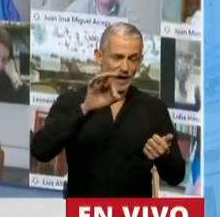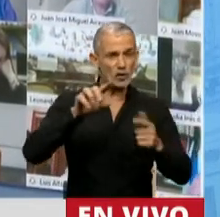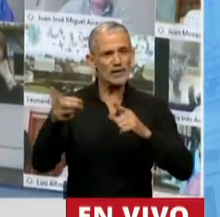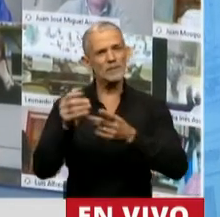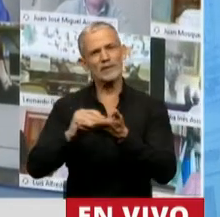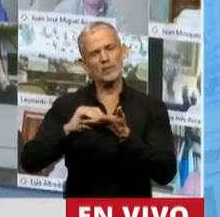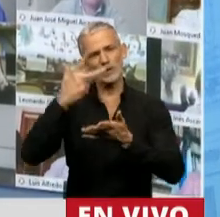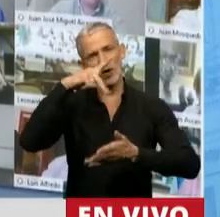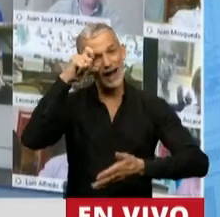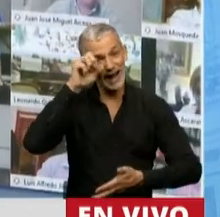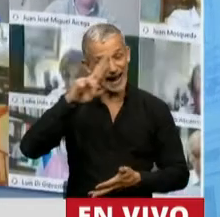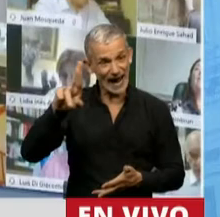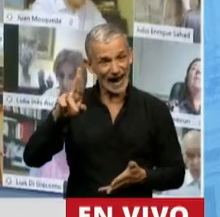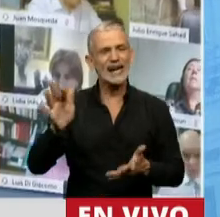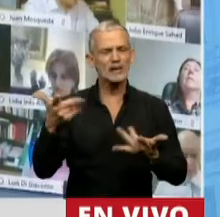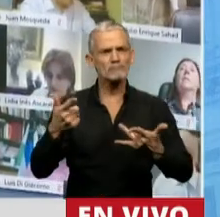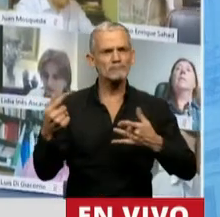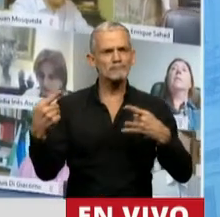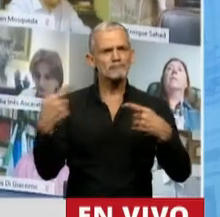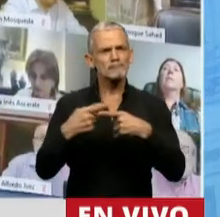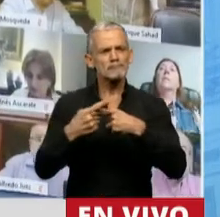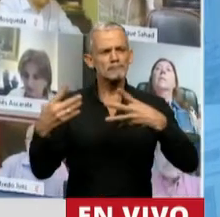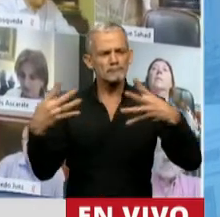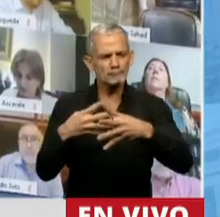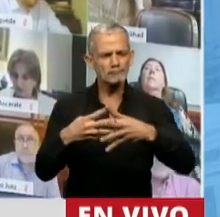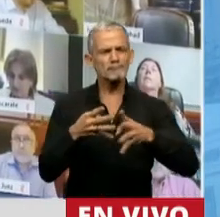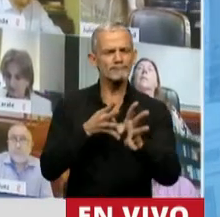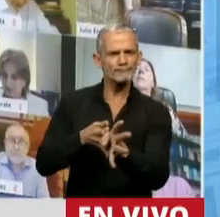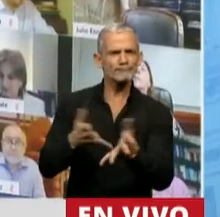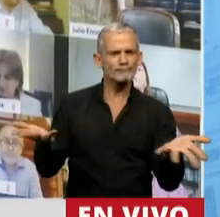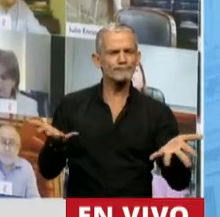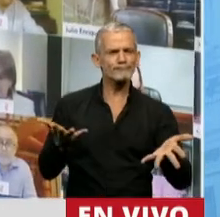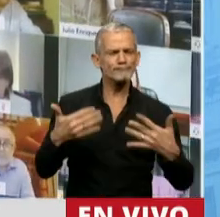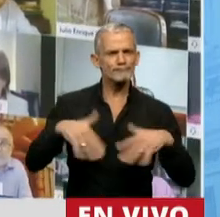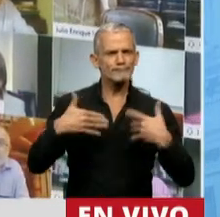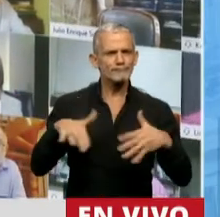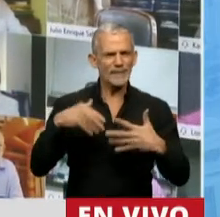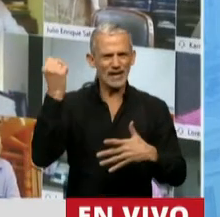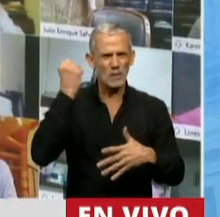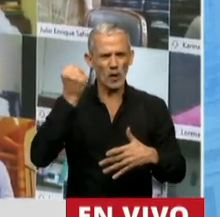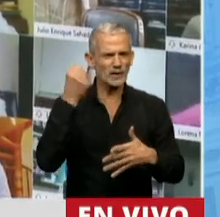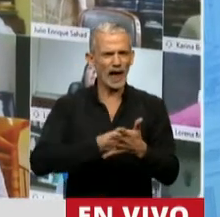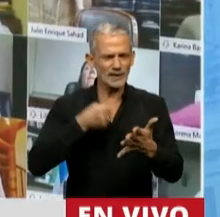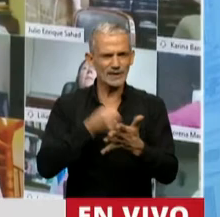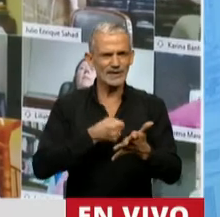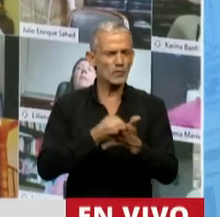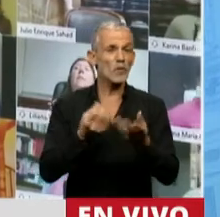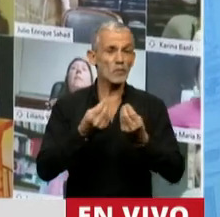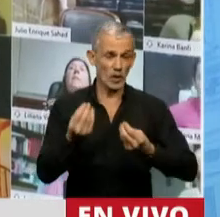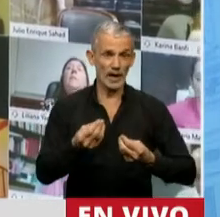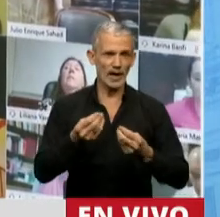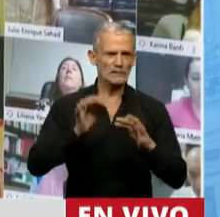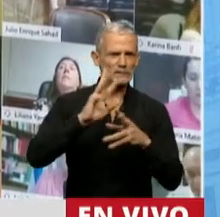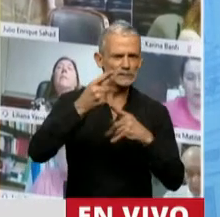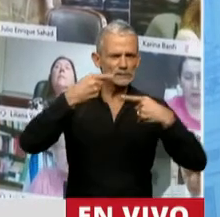diputado Heller, en el marco de una batalla que consideramos realmente de enorme relevancia. Los delitos